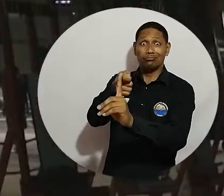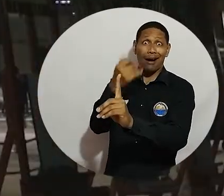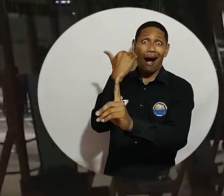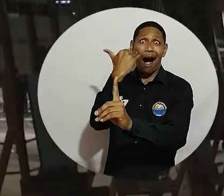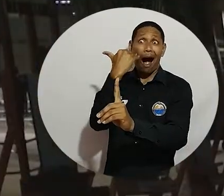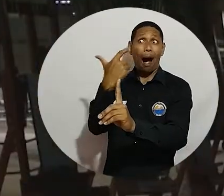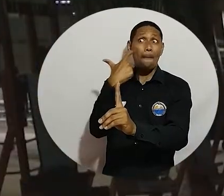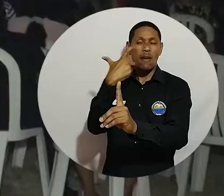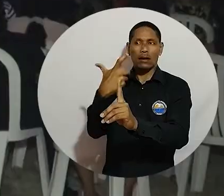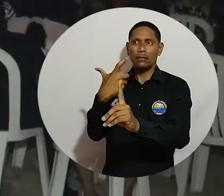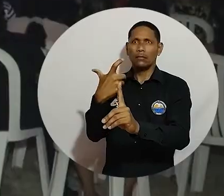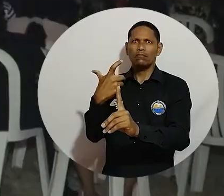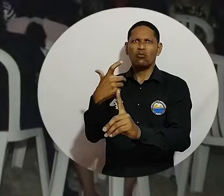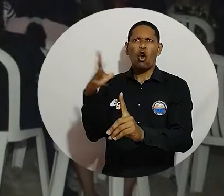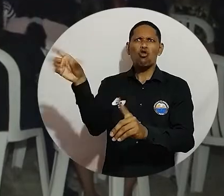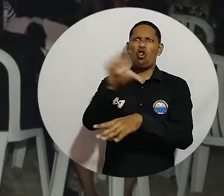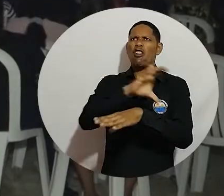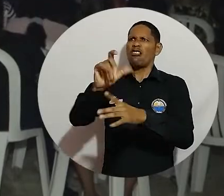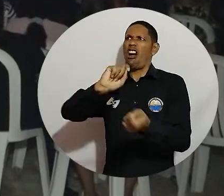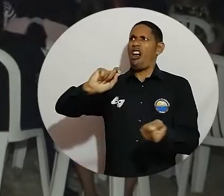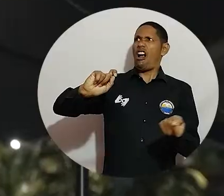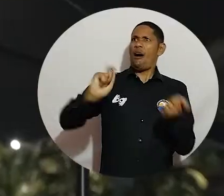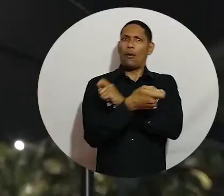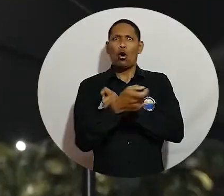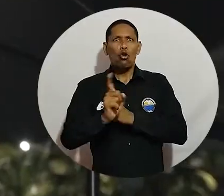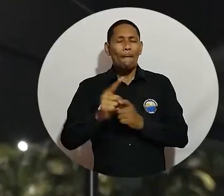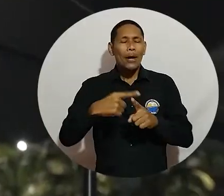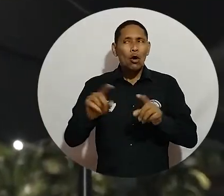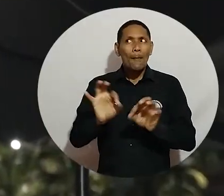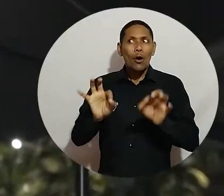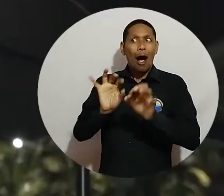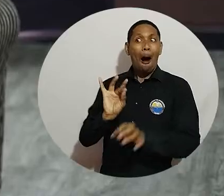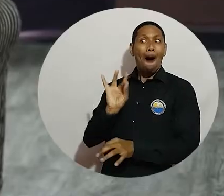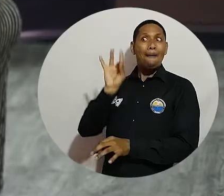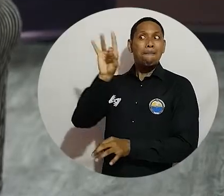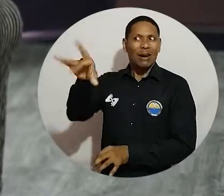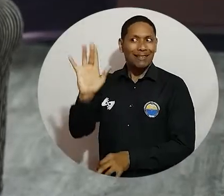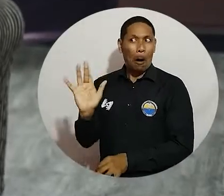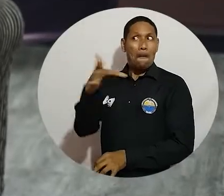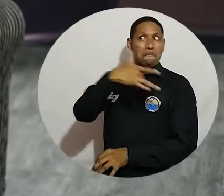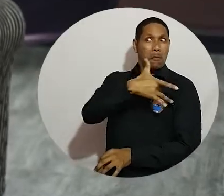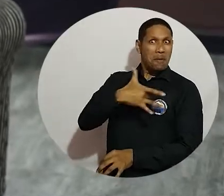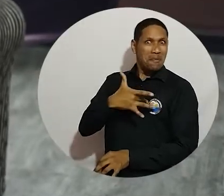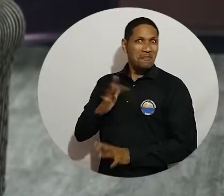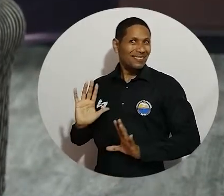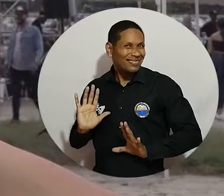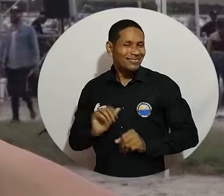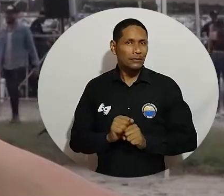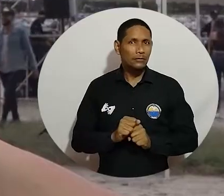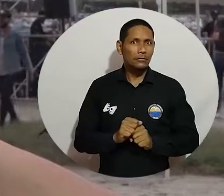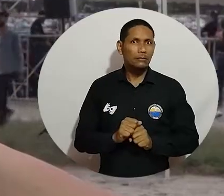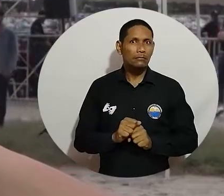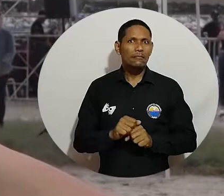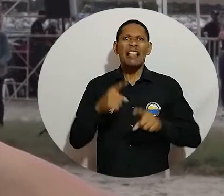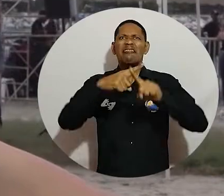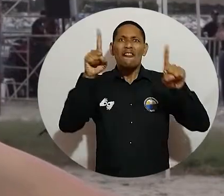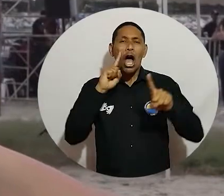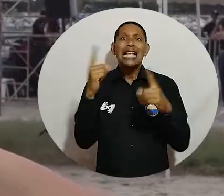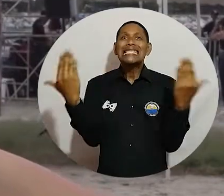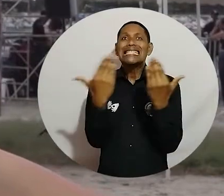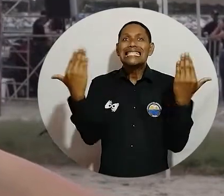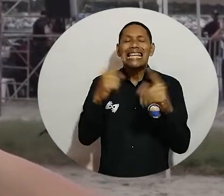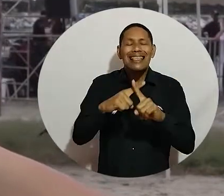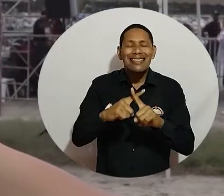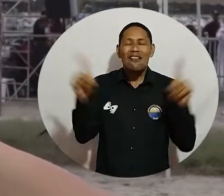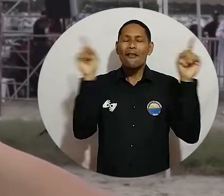resaltar el rol de la mujer y quizás no hacer un cambio de pronto a la ciudad, pero sí por lo menos que quede esa idea. Mirar otro tipo de cine, que no